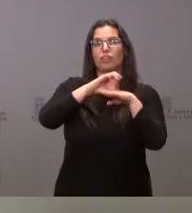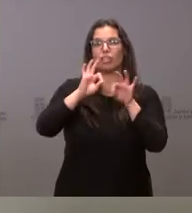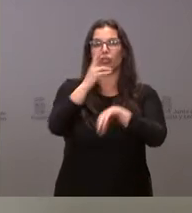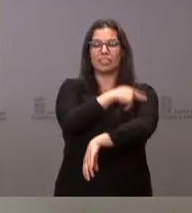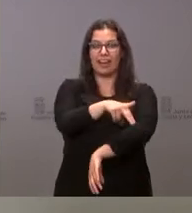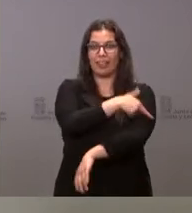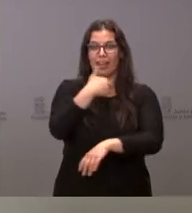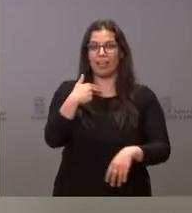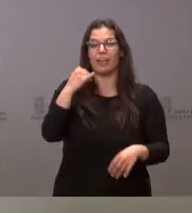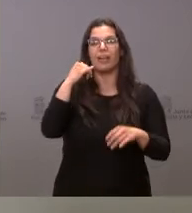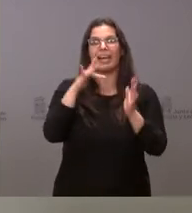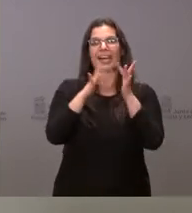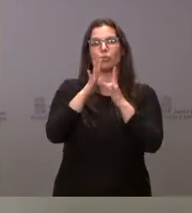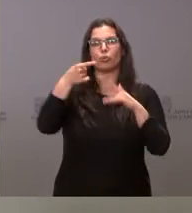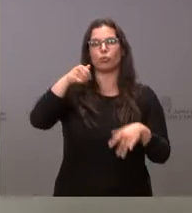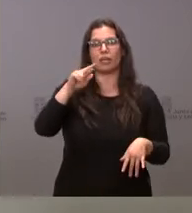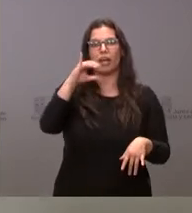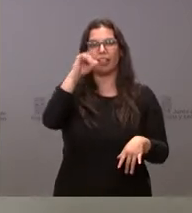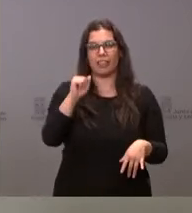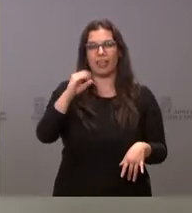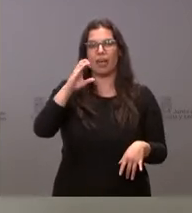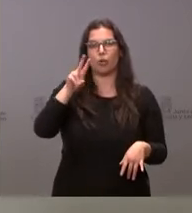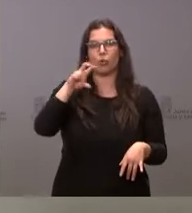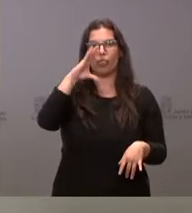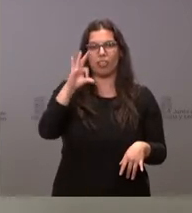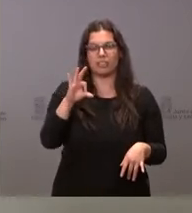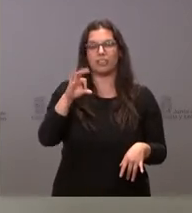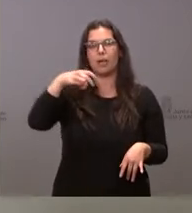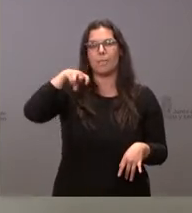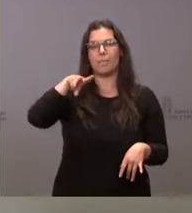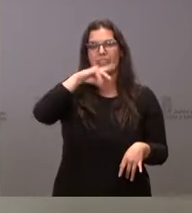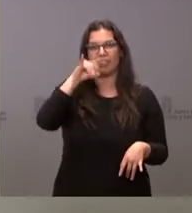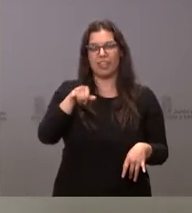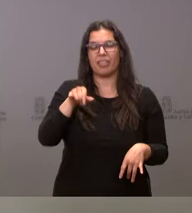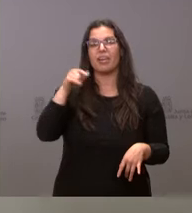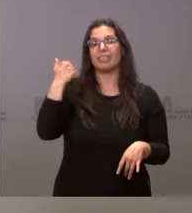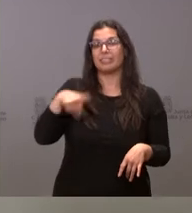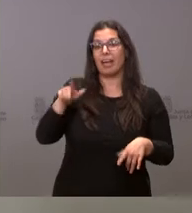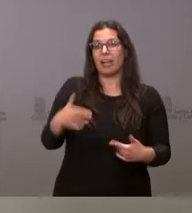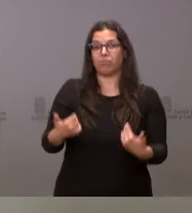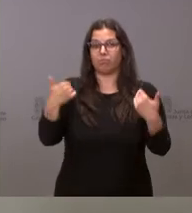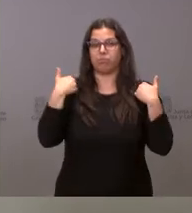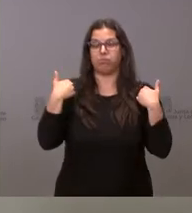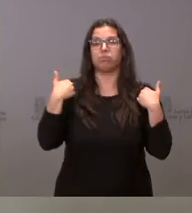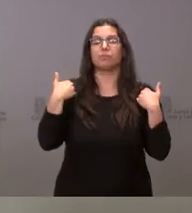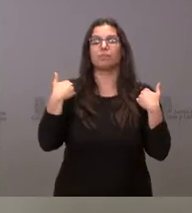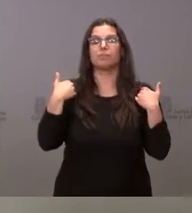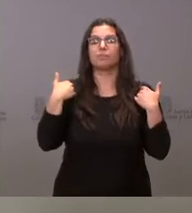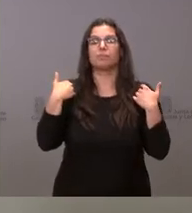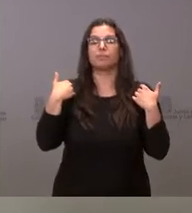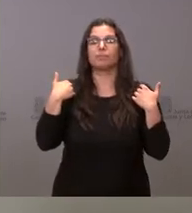Jesús García Cruces Méndez, que acumula las competencias de